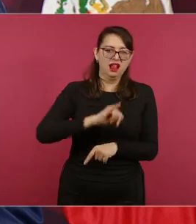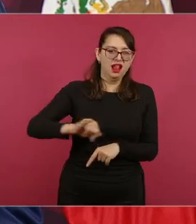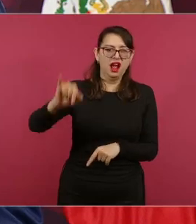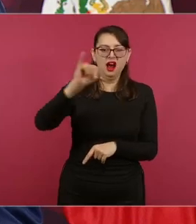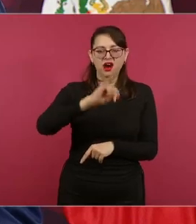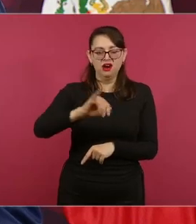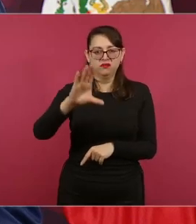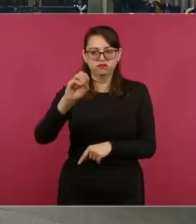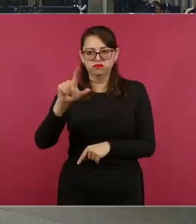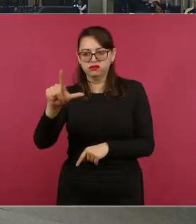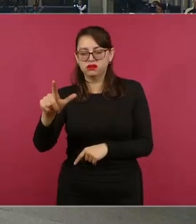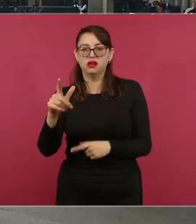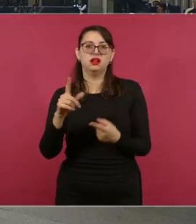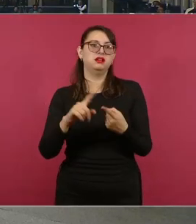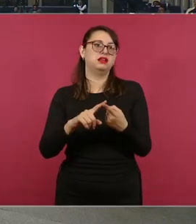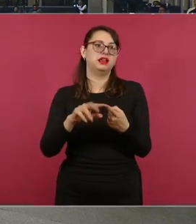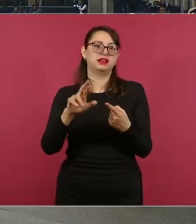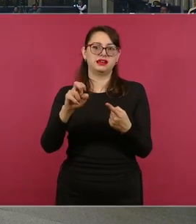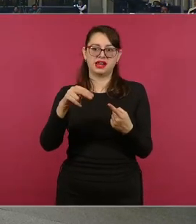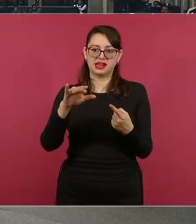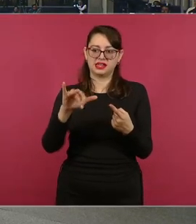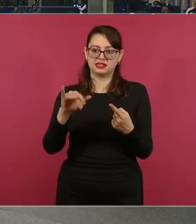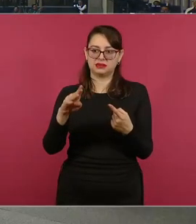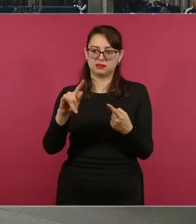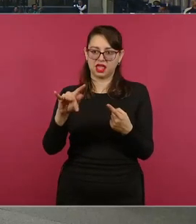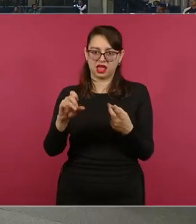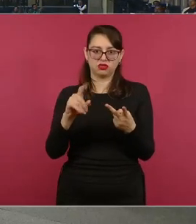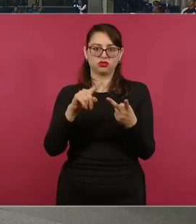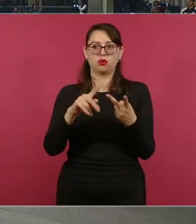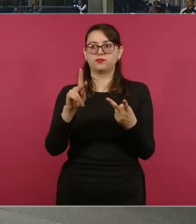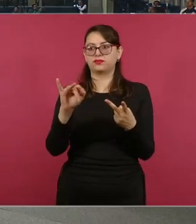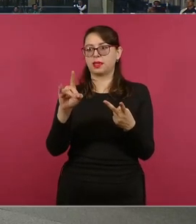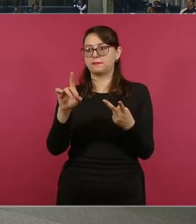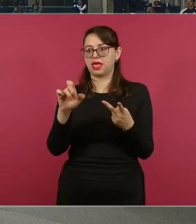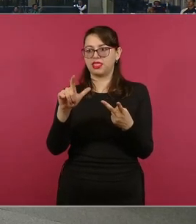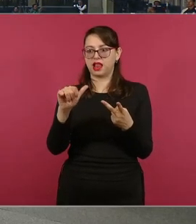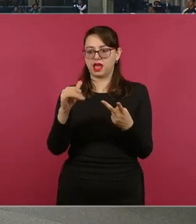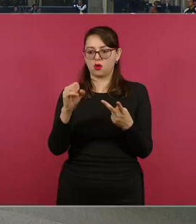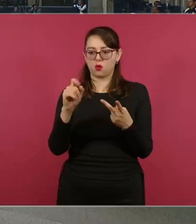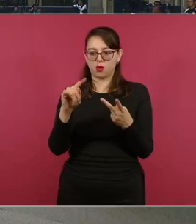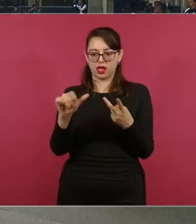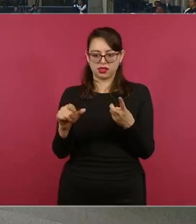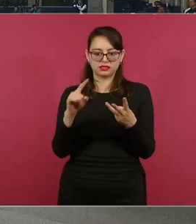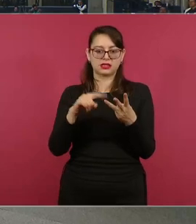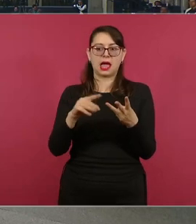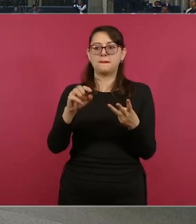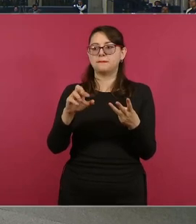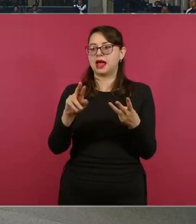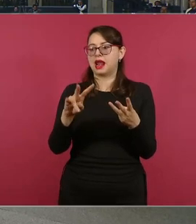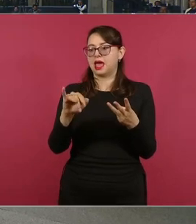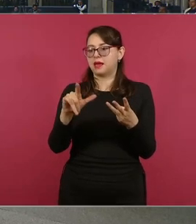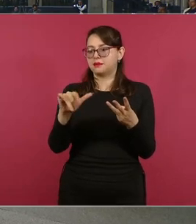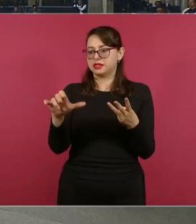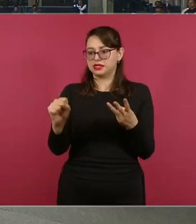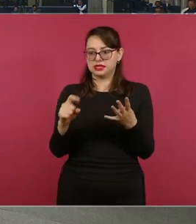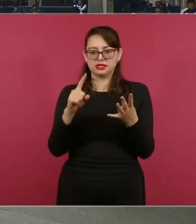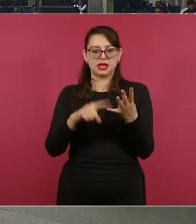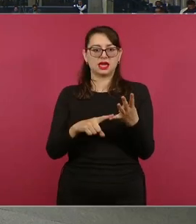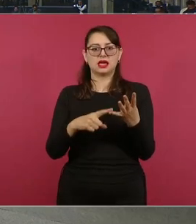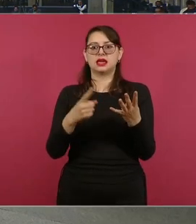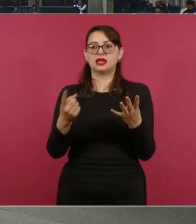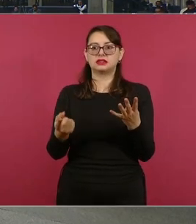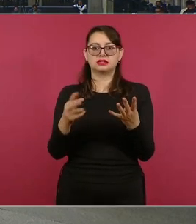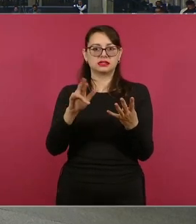como Renacimiento, Pie de la Cuesta, Cumbres de Llano Largo, Colonia Maravillas, Politeportivo Sisi,